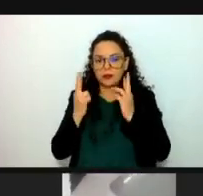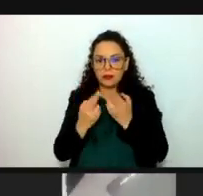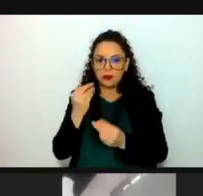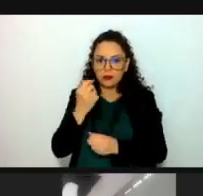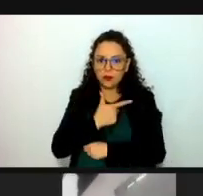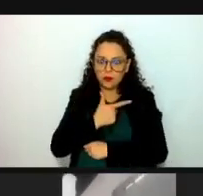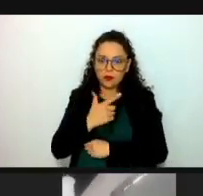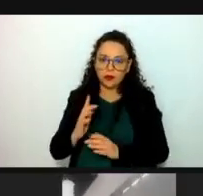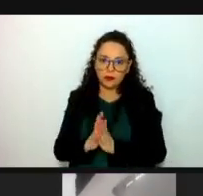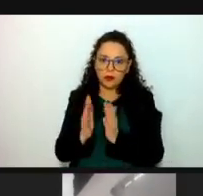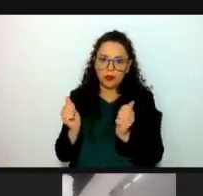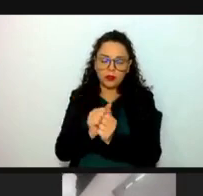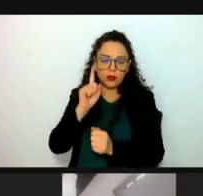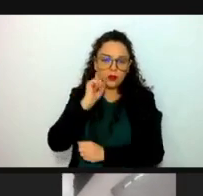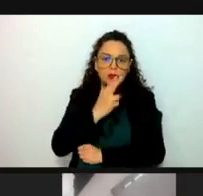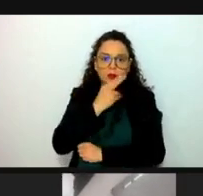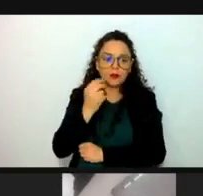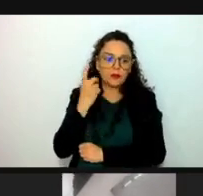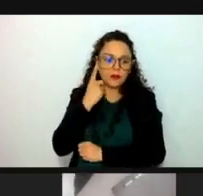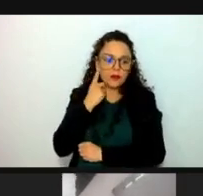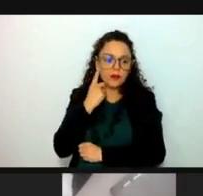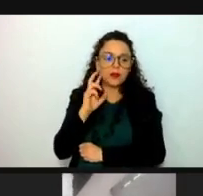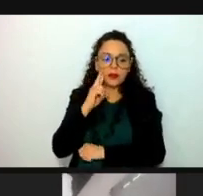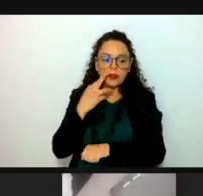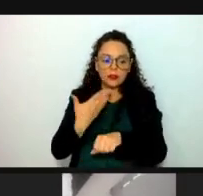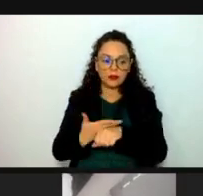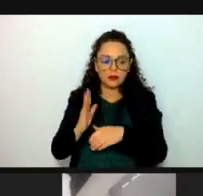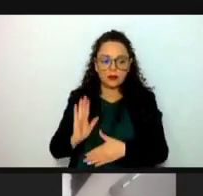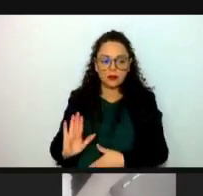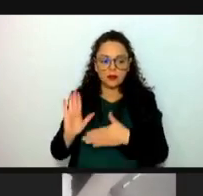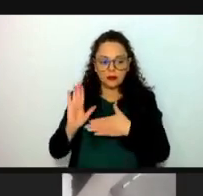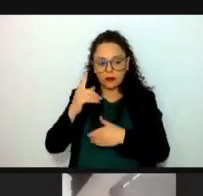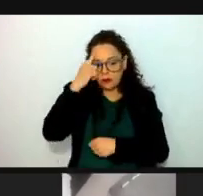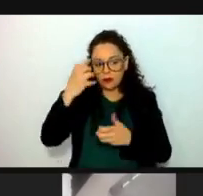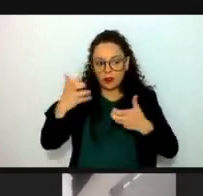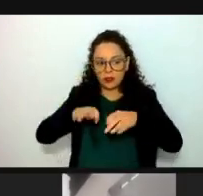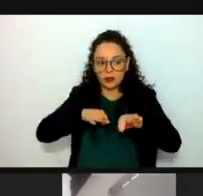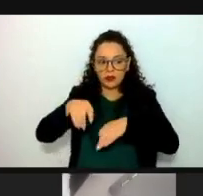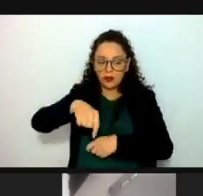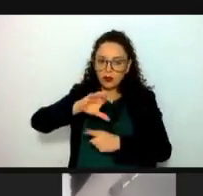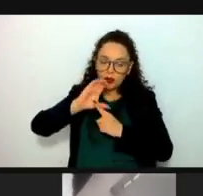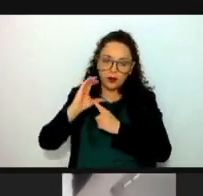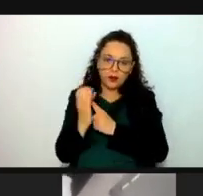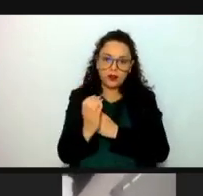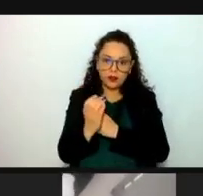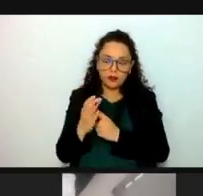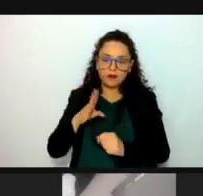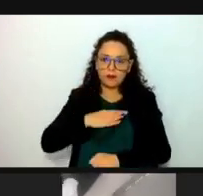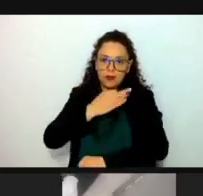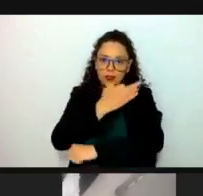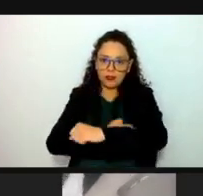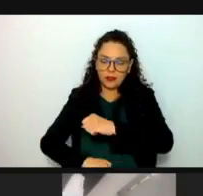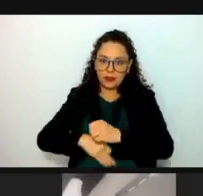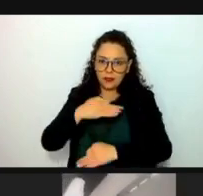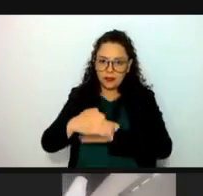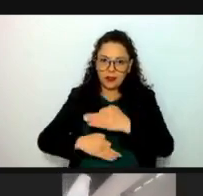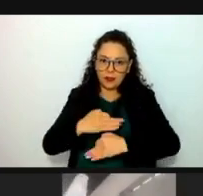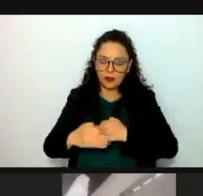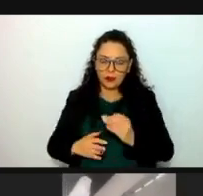legisladoras y legisladores tan comprometidos en los procesos de trabajo de esta comisión. Muy buenas tardes a todas y a todos.